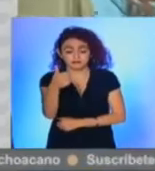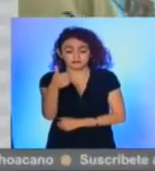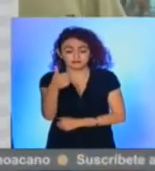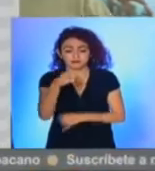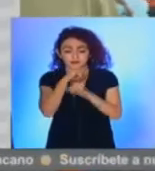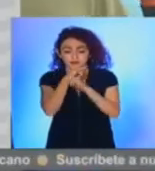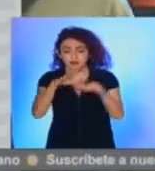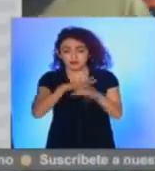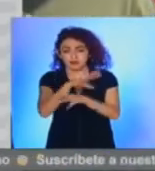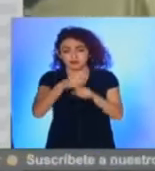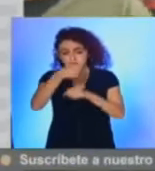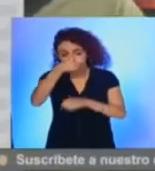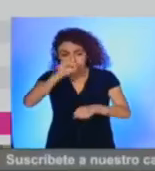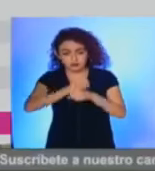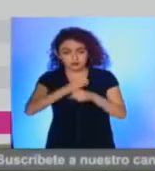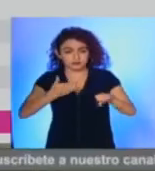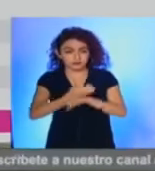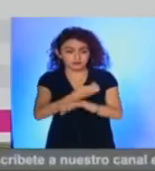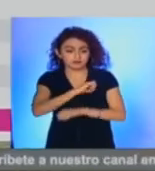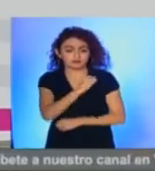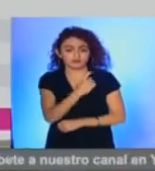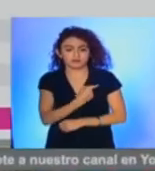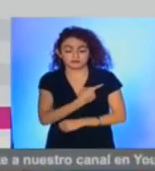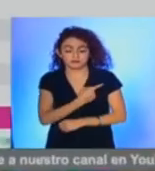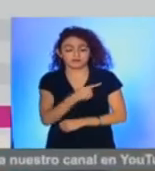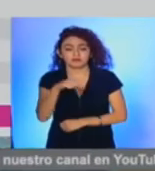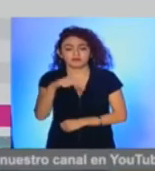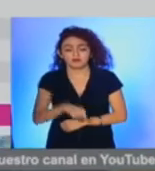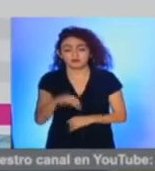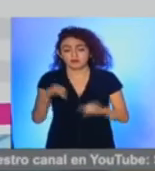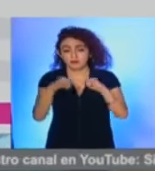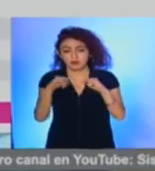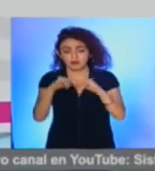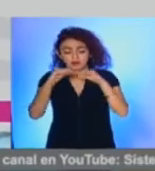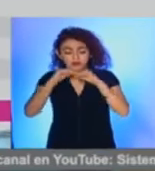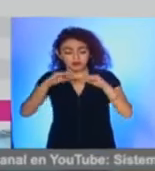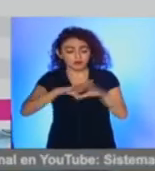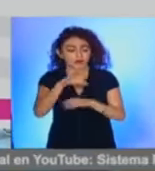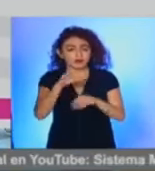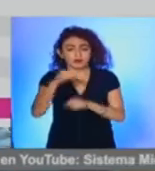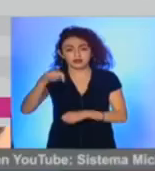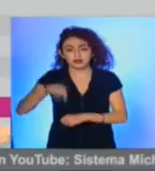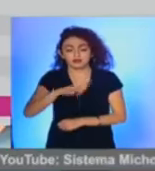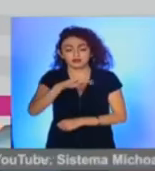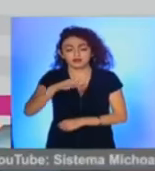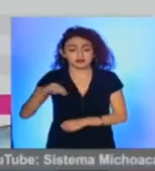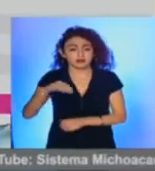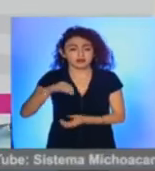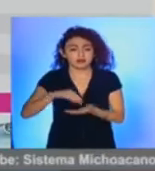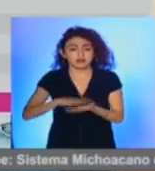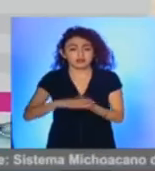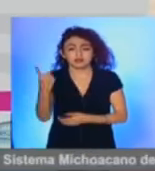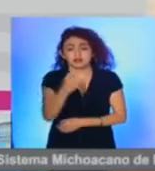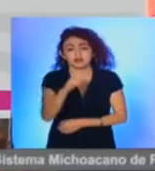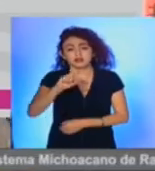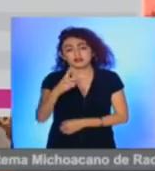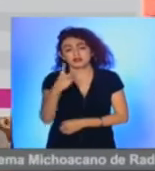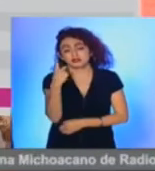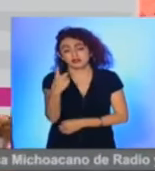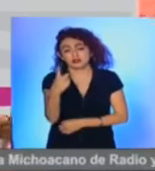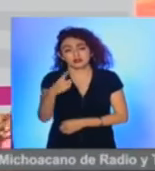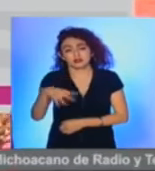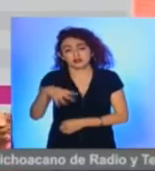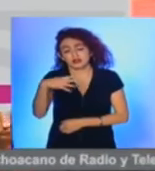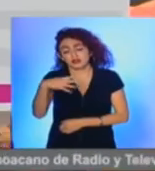informó la Secretaría Estatal de Salud. El organismo reveló además que en Michoacán se confirmaron 131 casos y